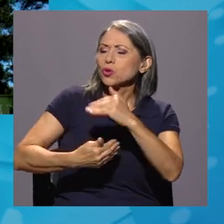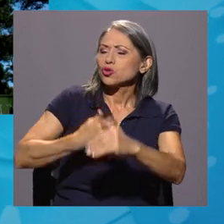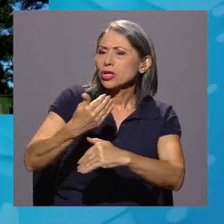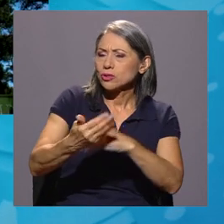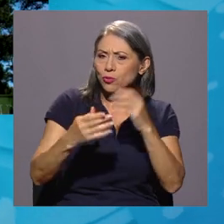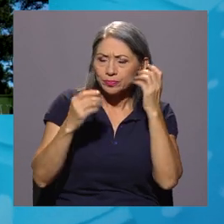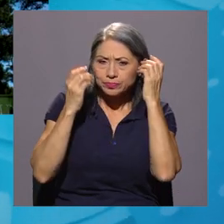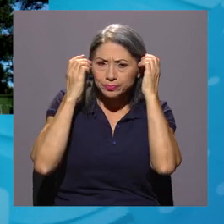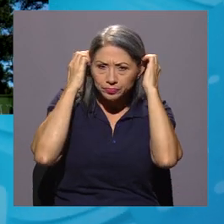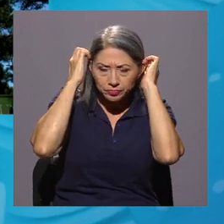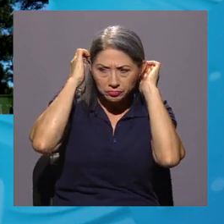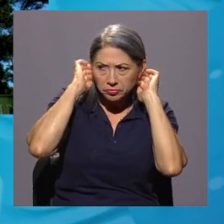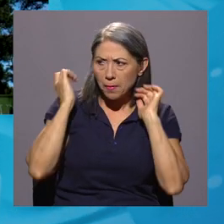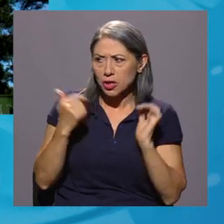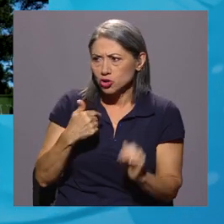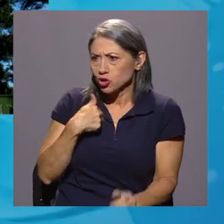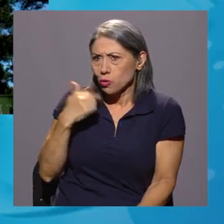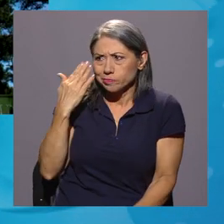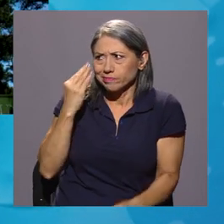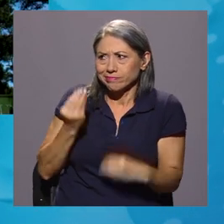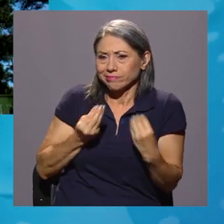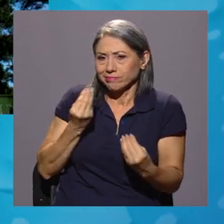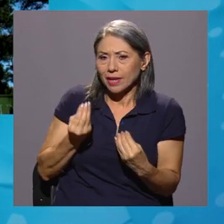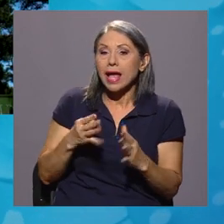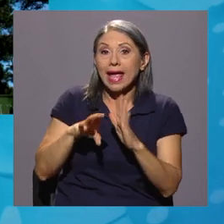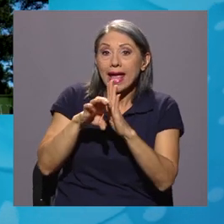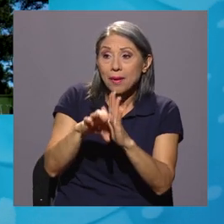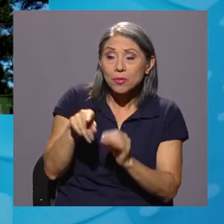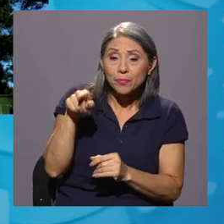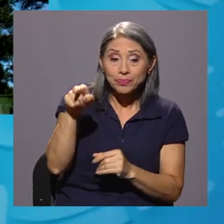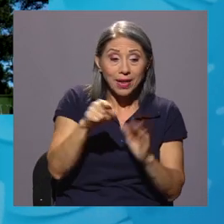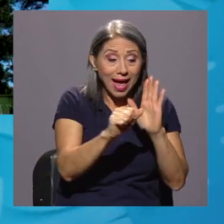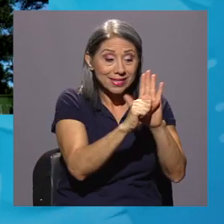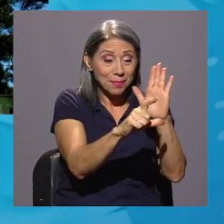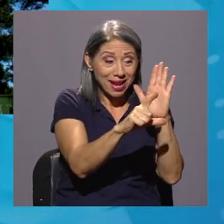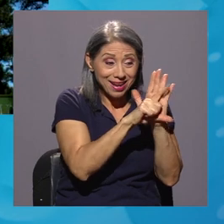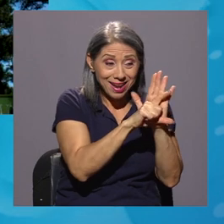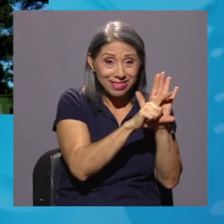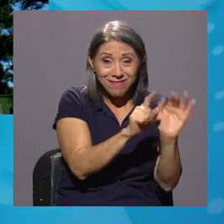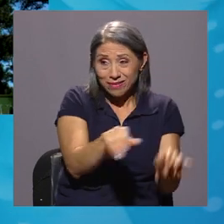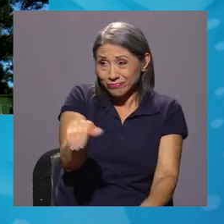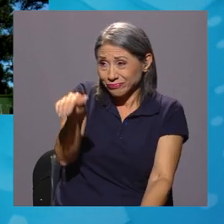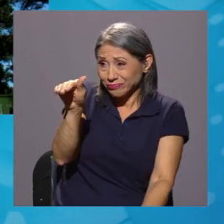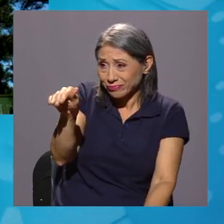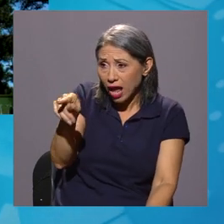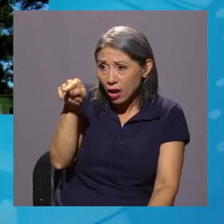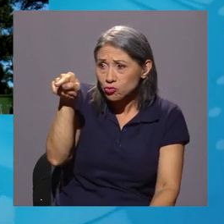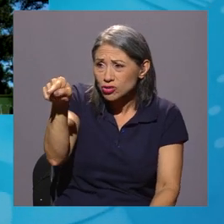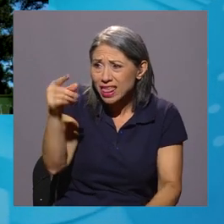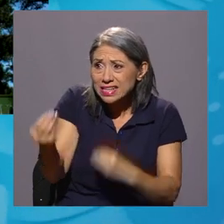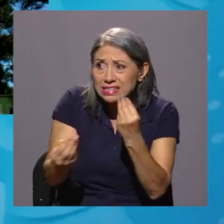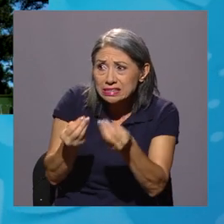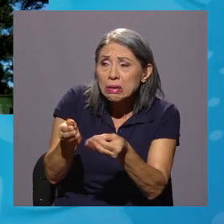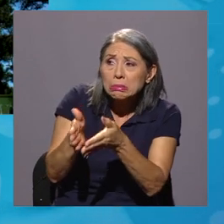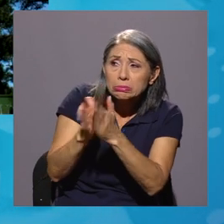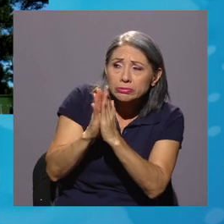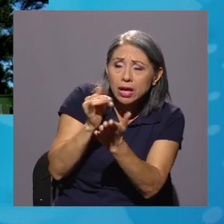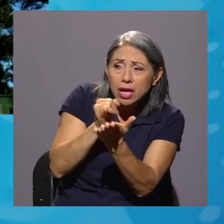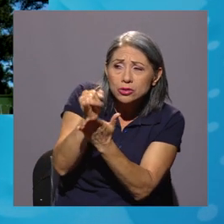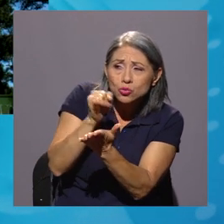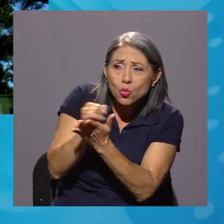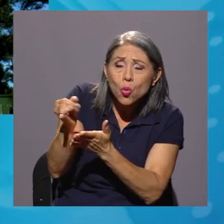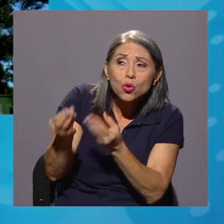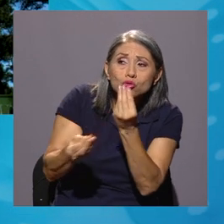Me pregunto yo como simple ciudadana, ok, ustedes reciben la solicitud de que se haga el estudio de lo que les